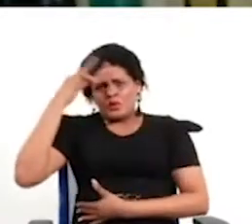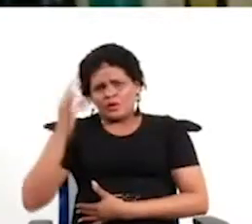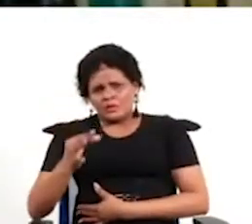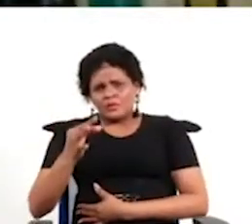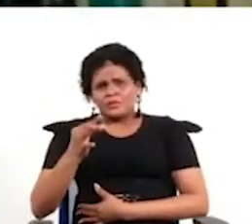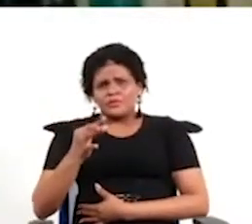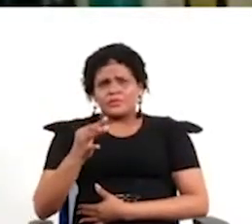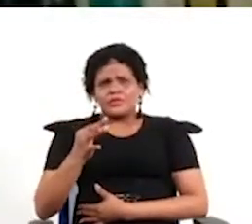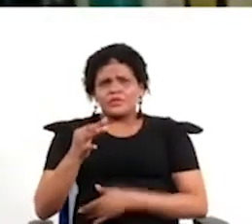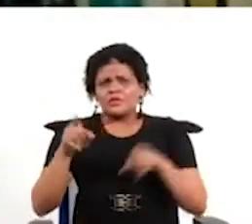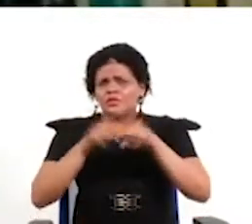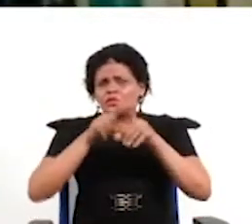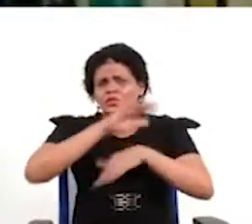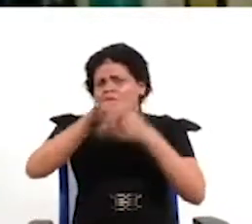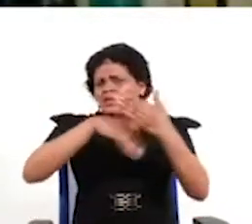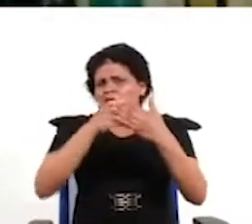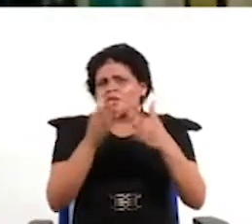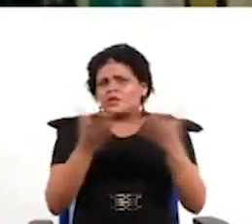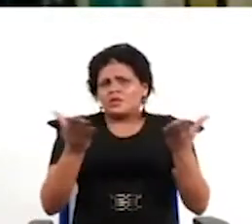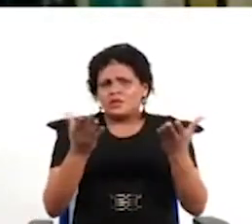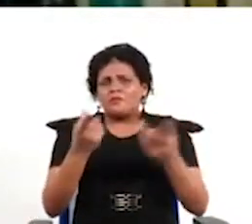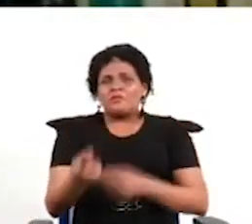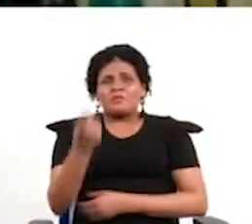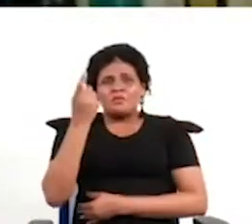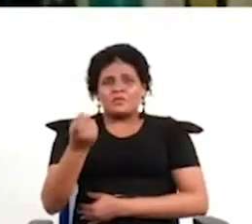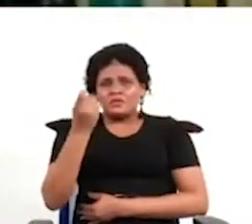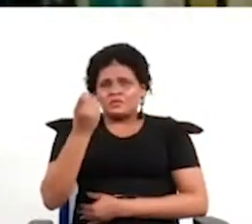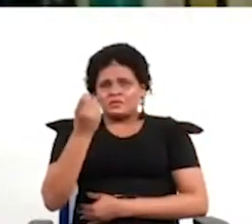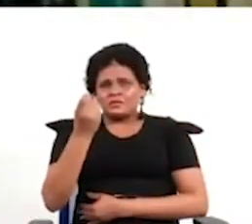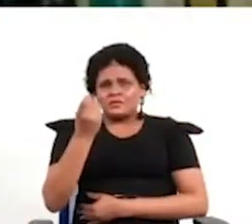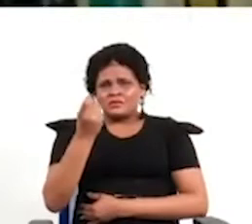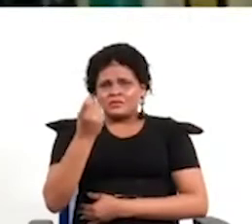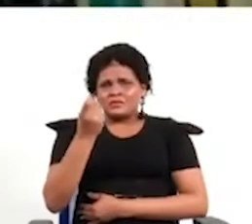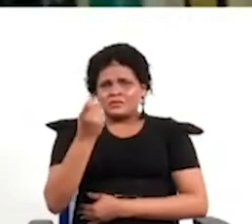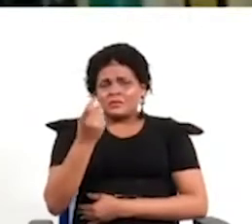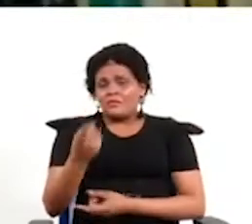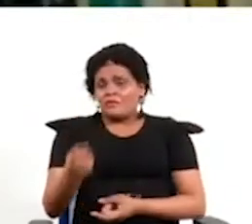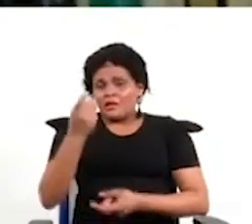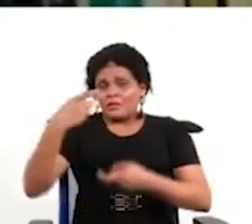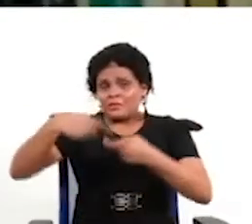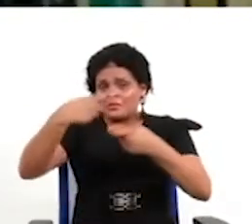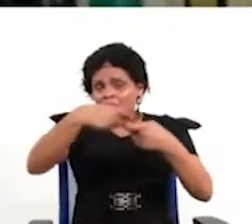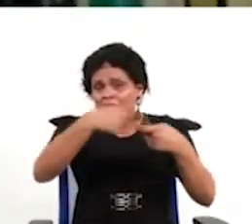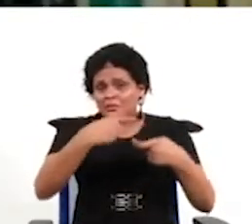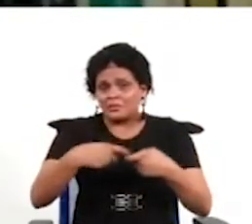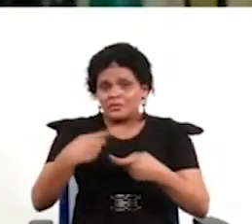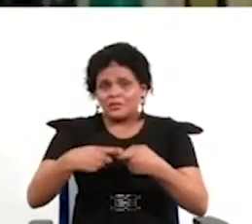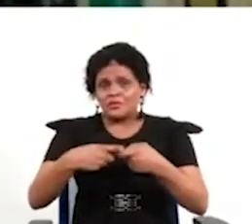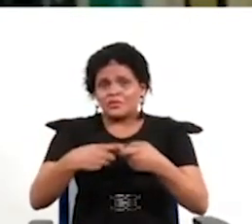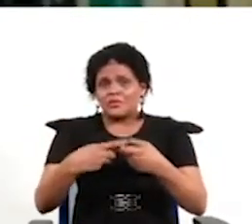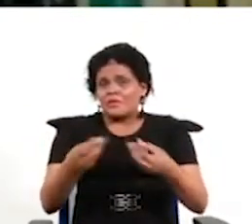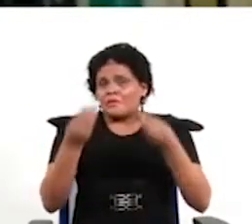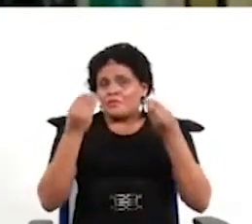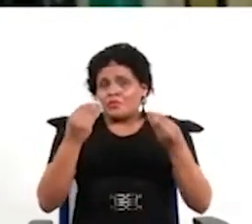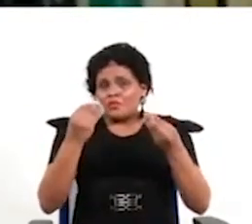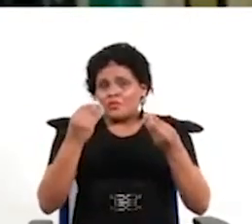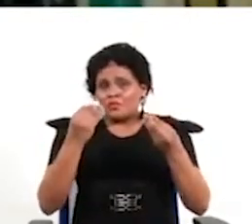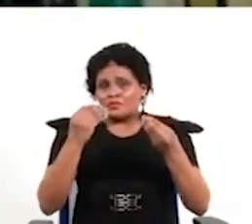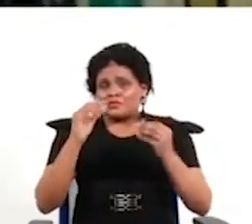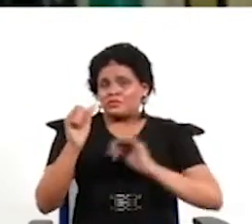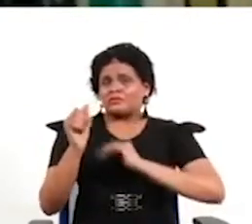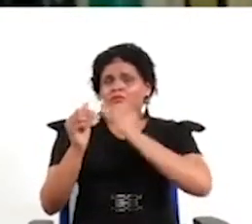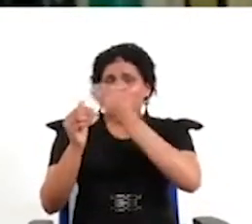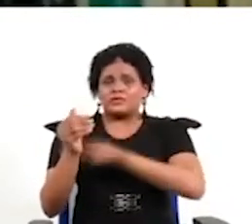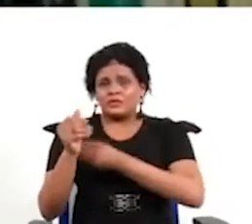sobre todo lo que hace falta extrapolando otros procesos participativos es mucha honestidad y claridad